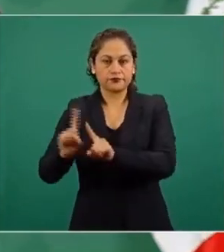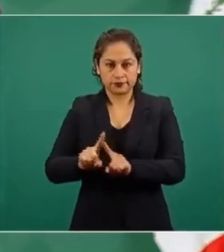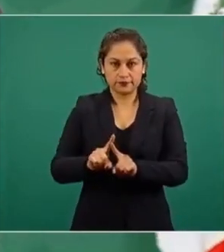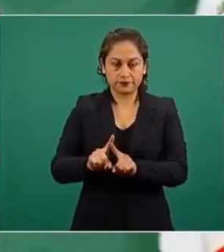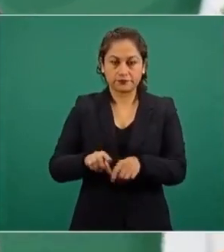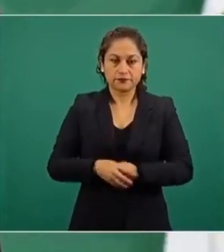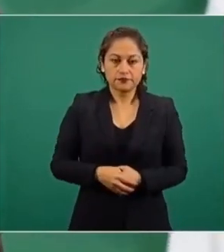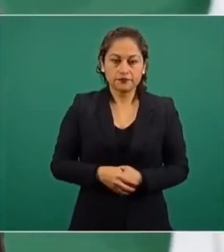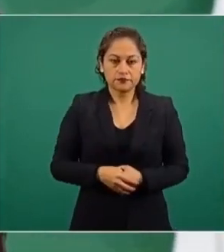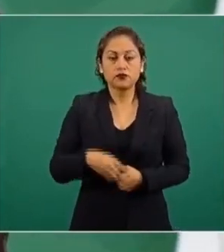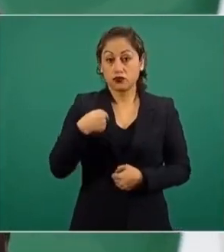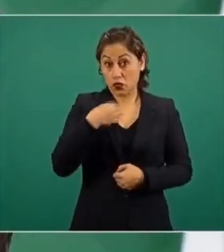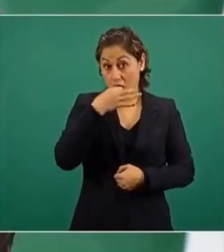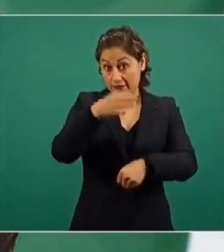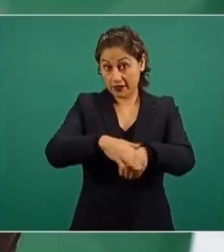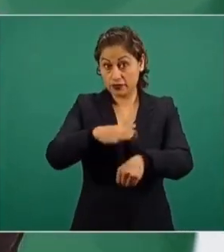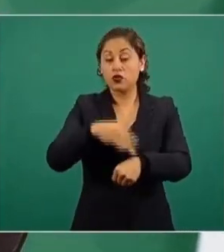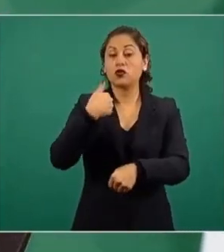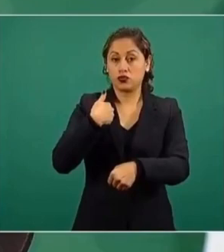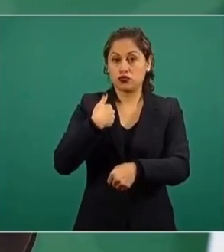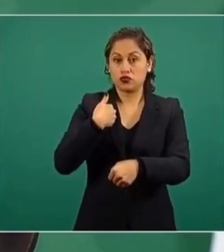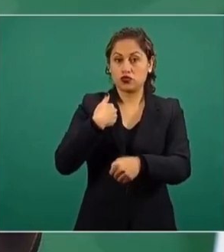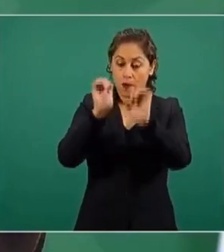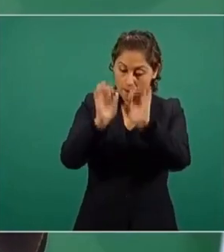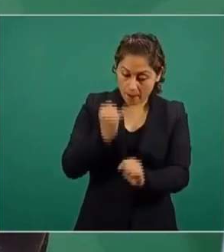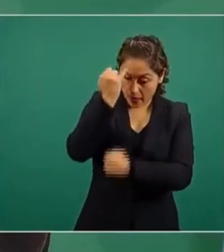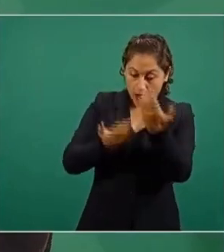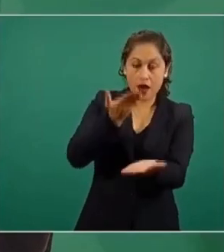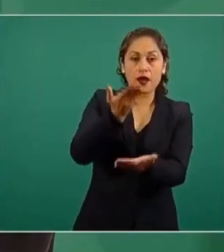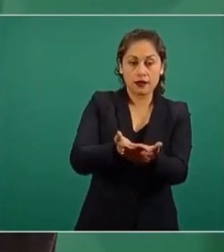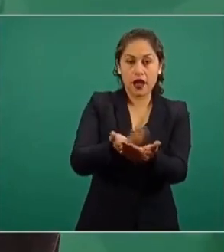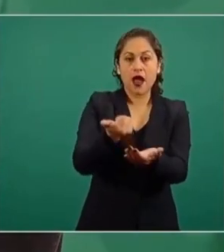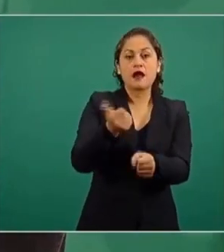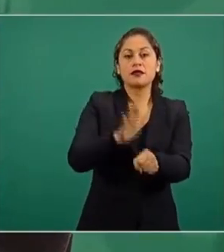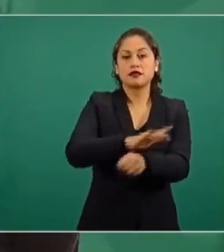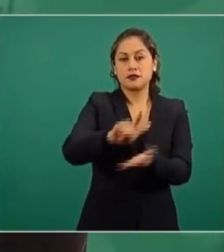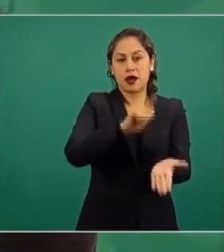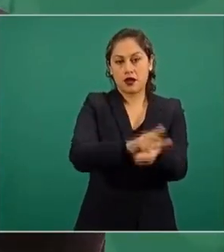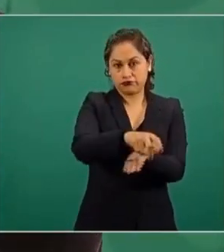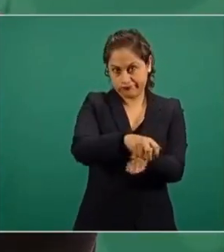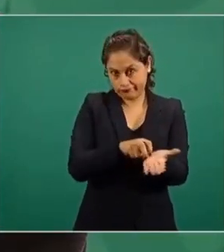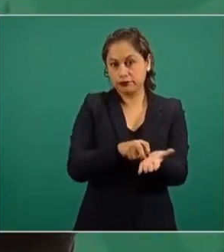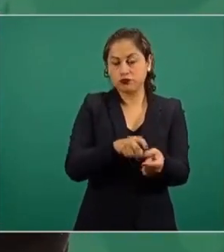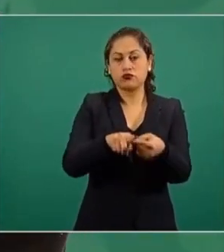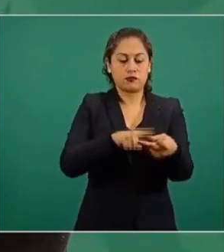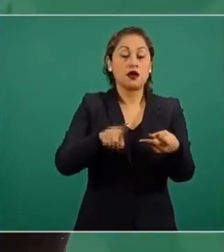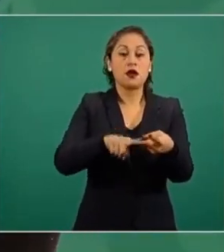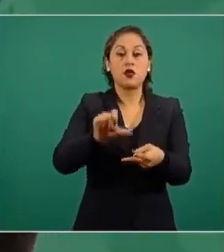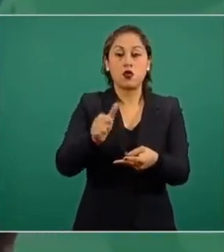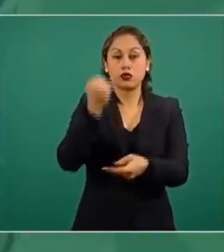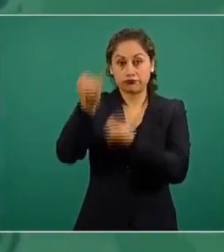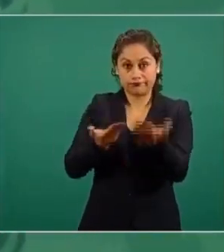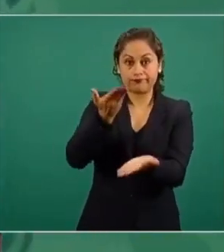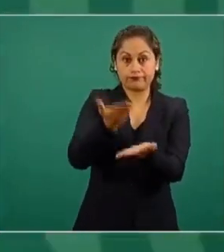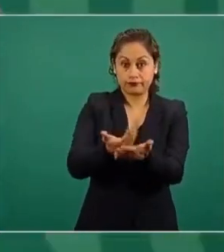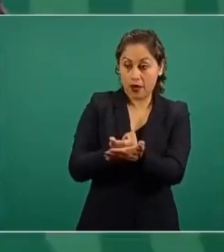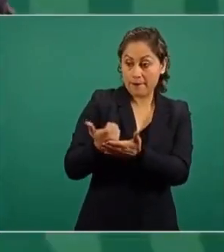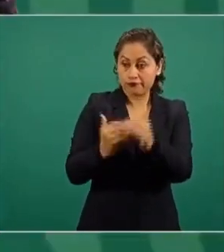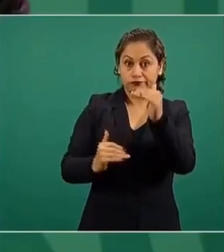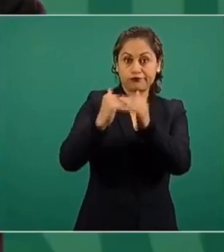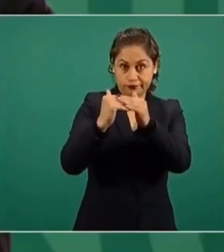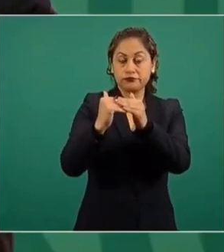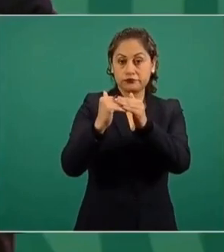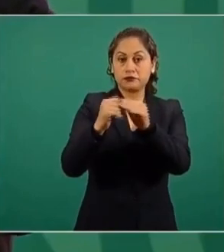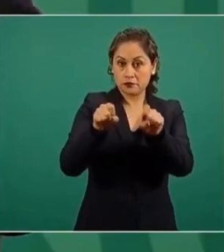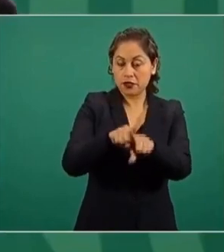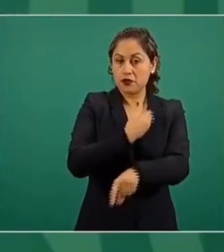Voy a enviarles, adelanto, lo de la reforma administrativa. Esta iniciativa, para que nadie gane más que el